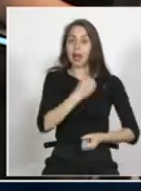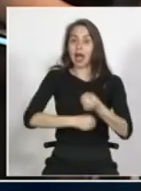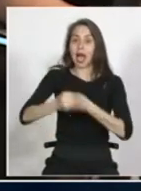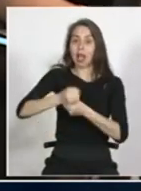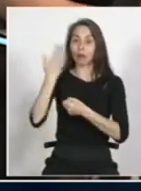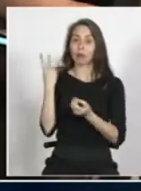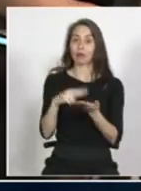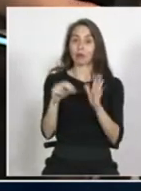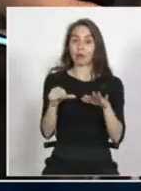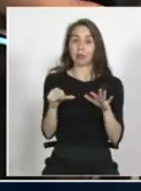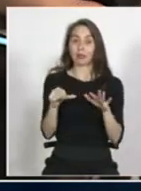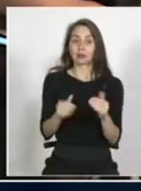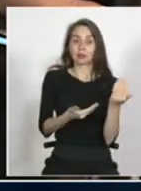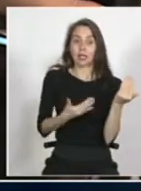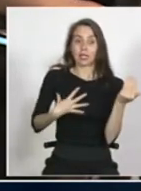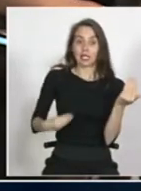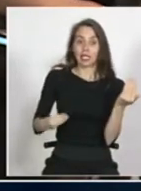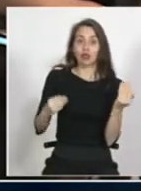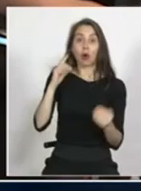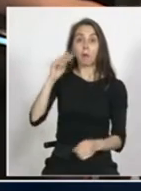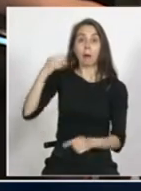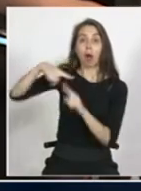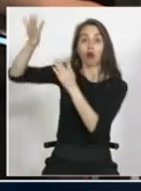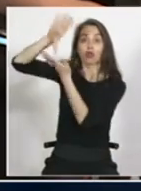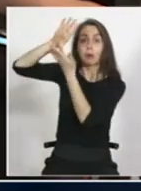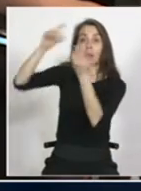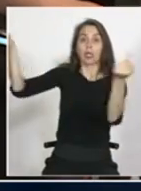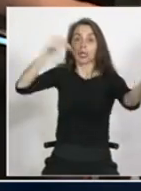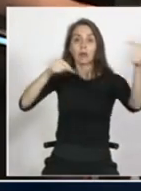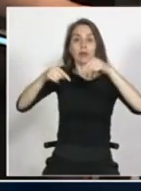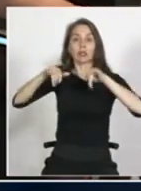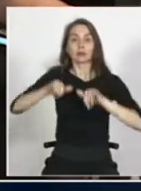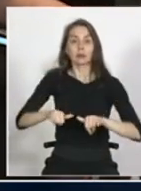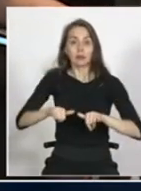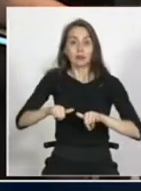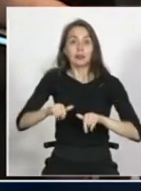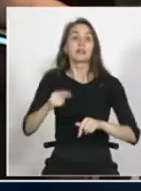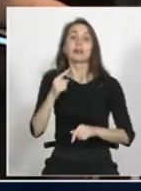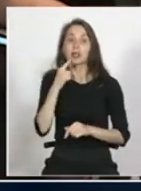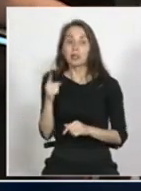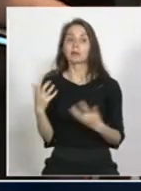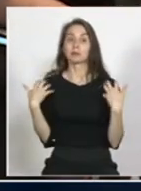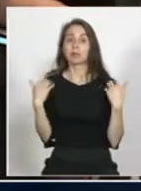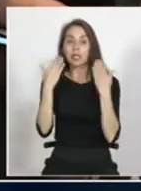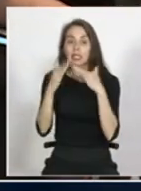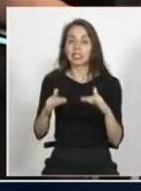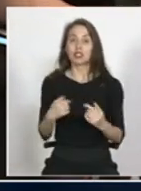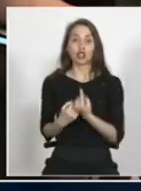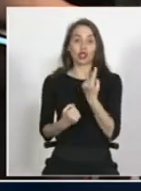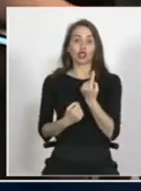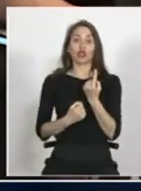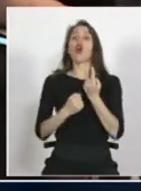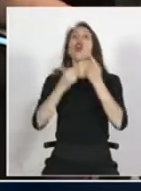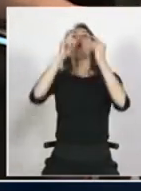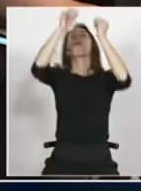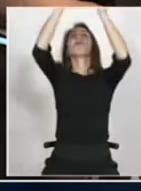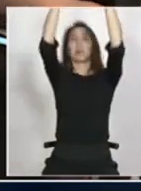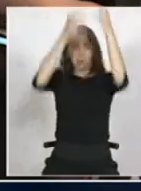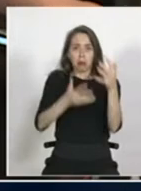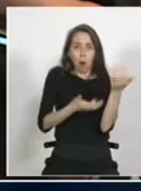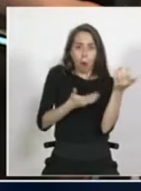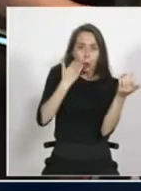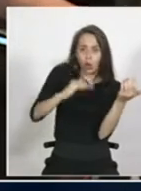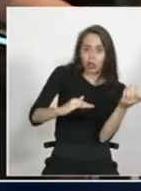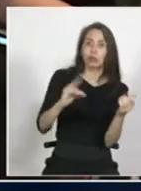el año 2016 eran hijos de madres migrantes a propósito de lo que decía Giorgio de hacernos cargo de que los niños no vienen solos ni caídos del cielo o sea son niños de